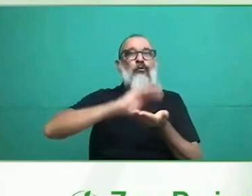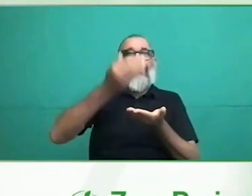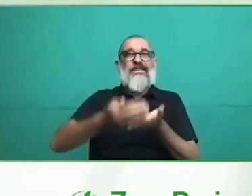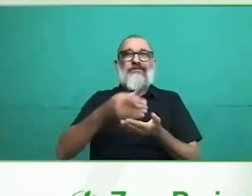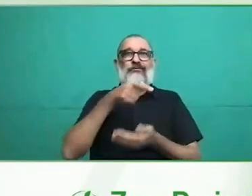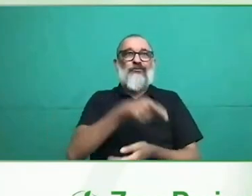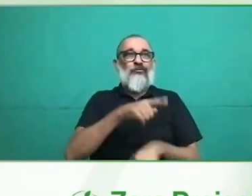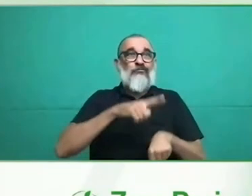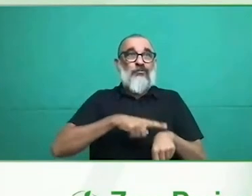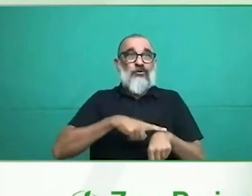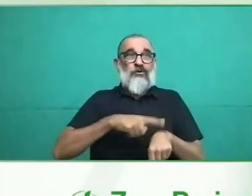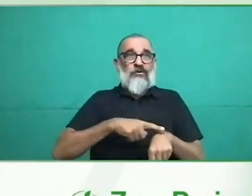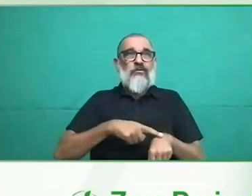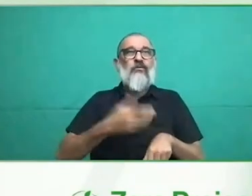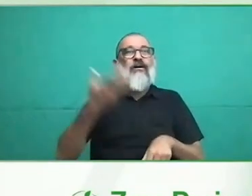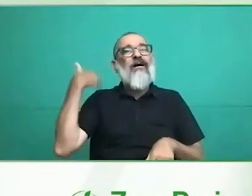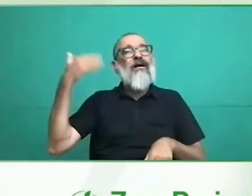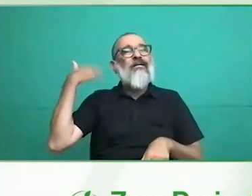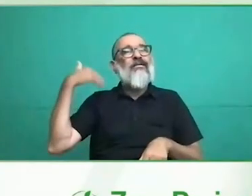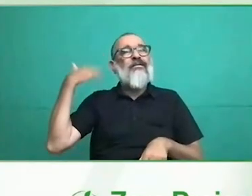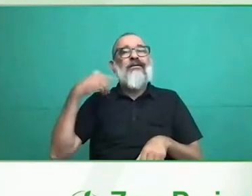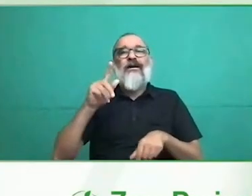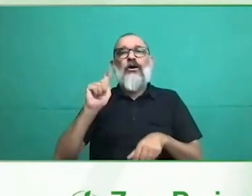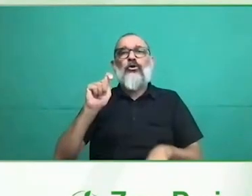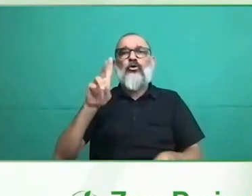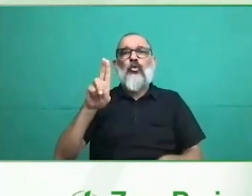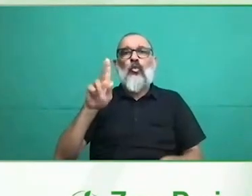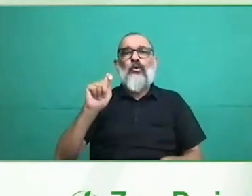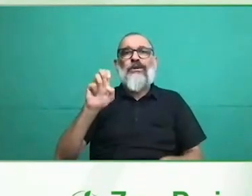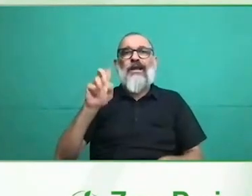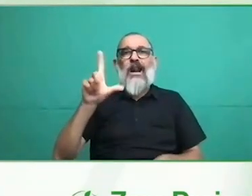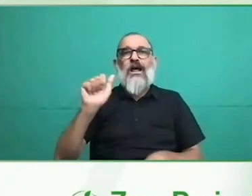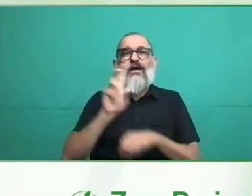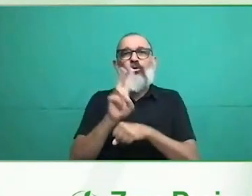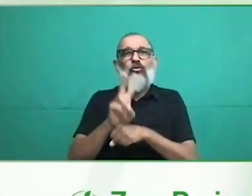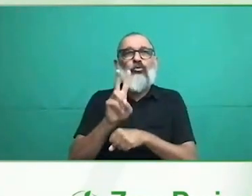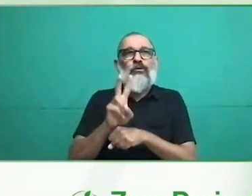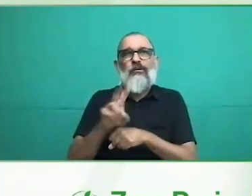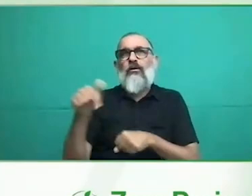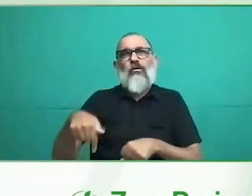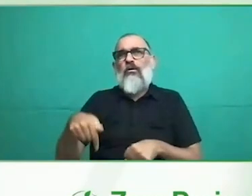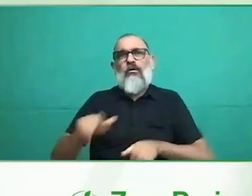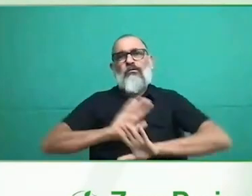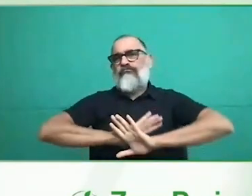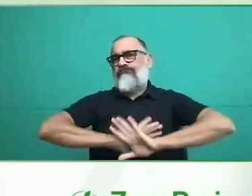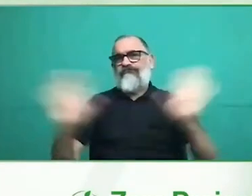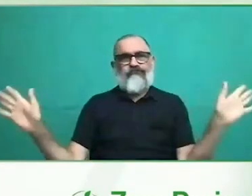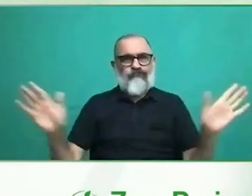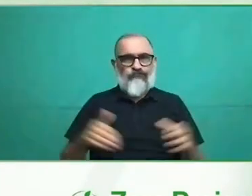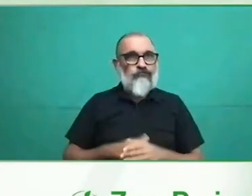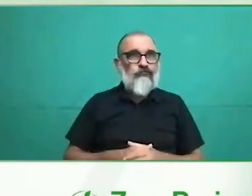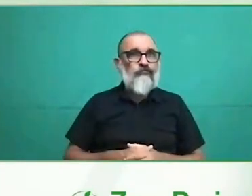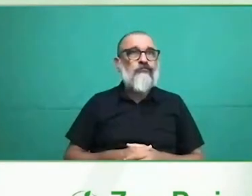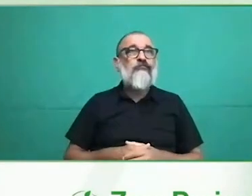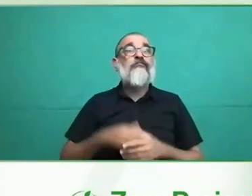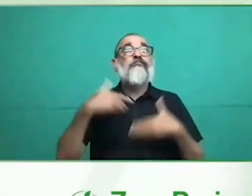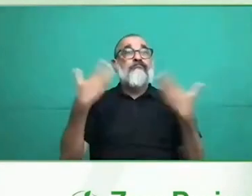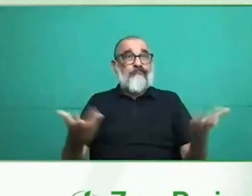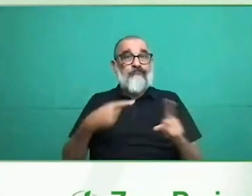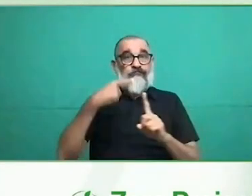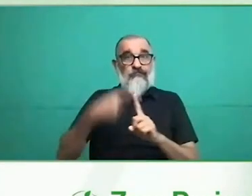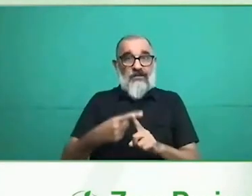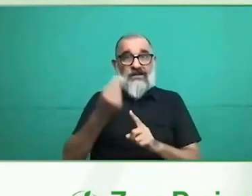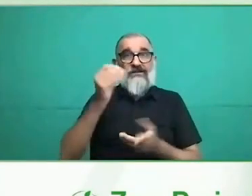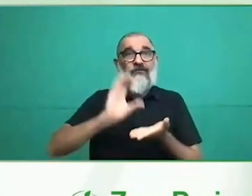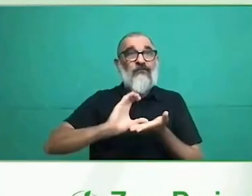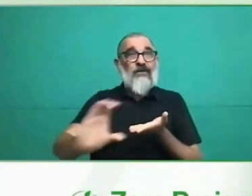social. Desde el primer momento, además, nos ofrecimos aceptar cualquier tipo de vínculo